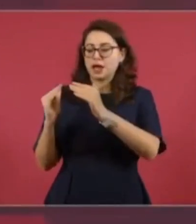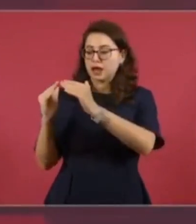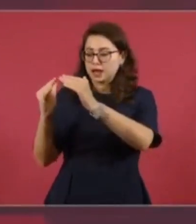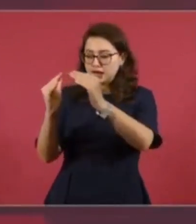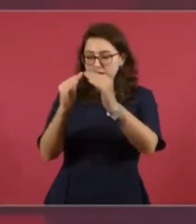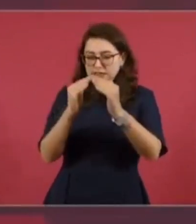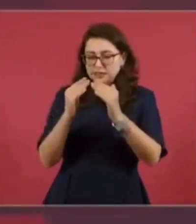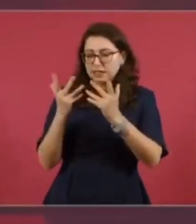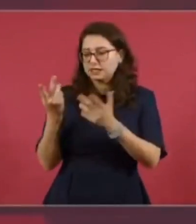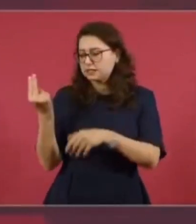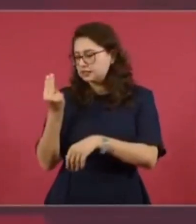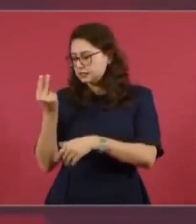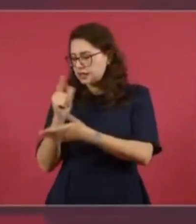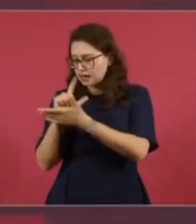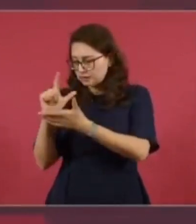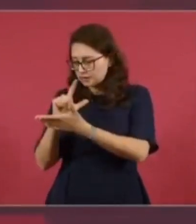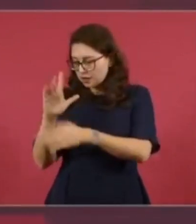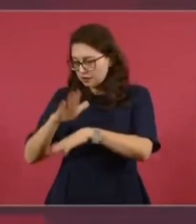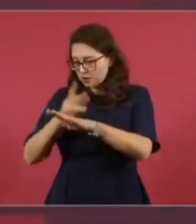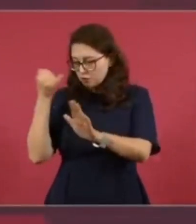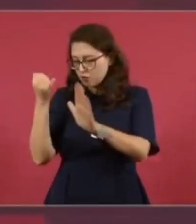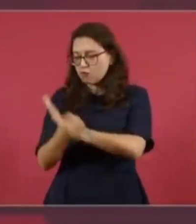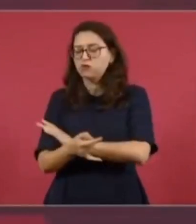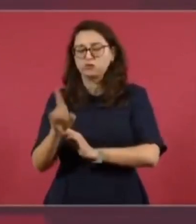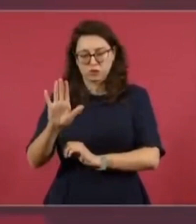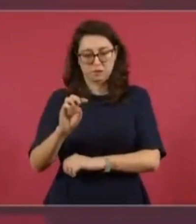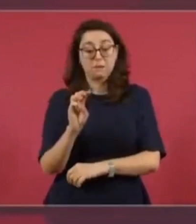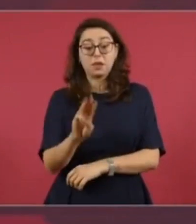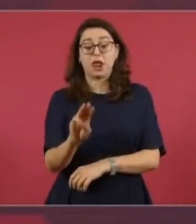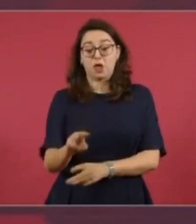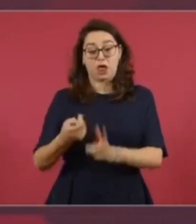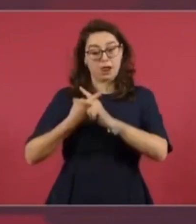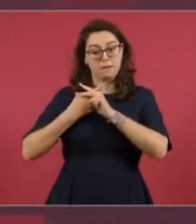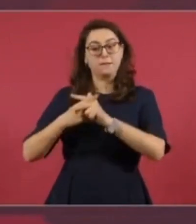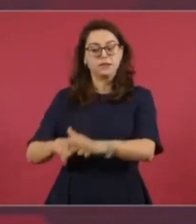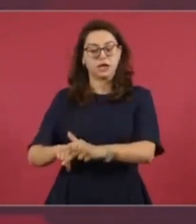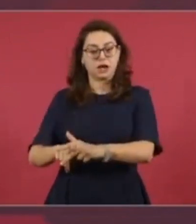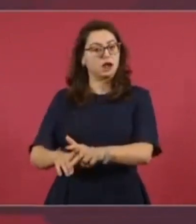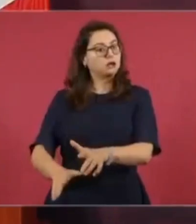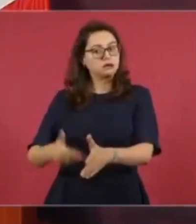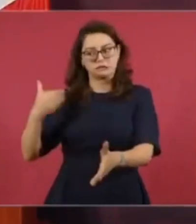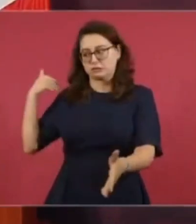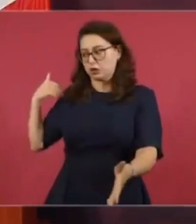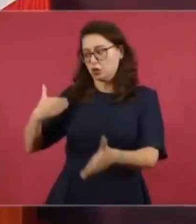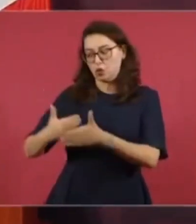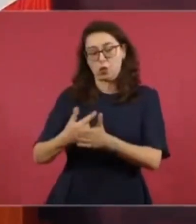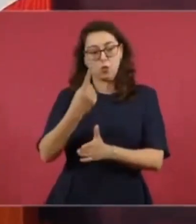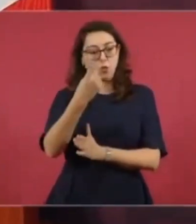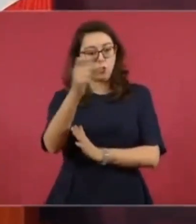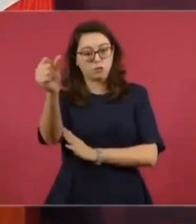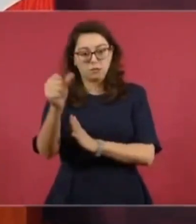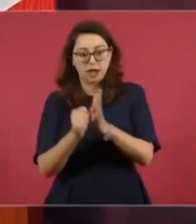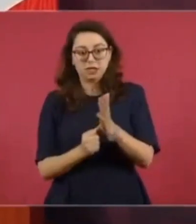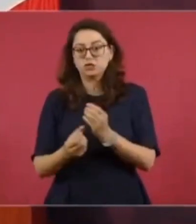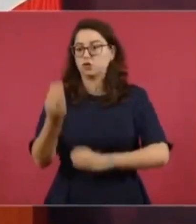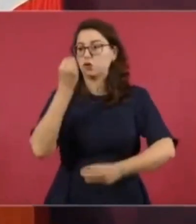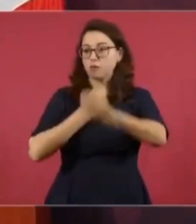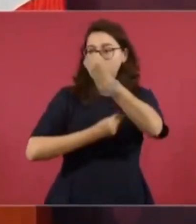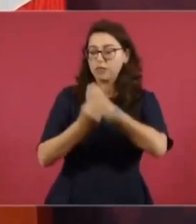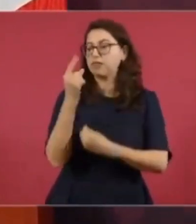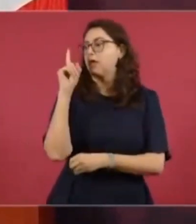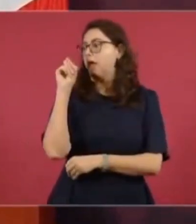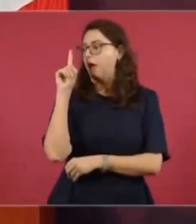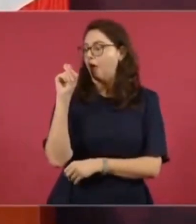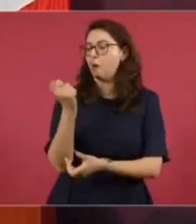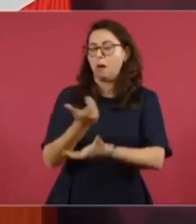nunca ha faltado la comida, no ha faltado el agua, se ha avanzado mucho en todo lo que tiene que